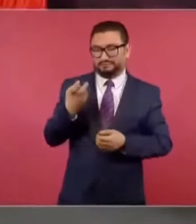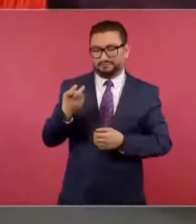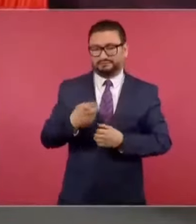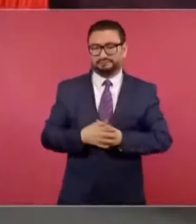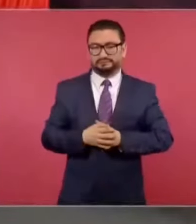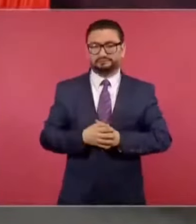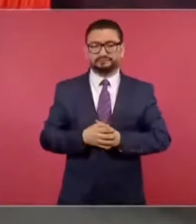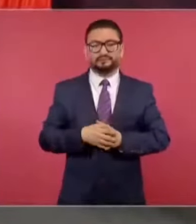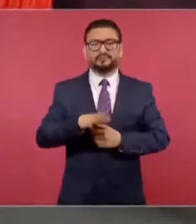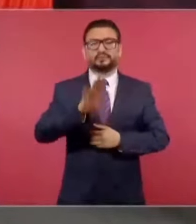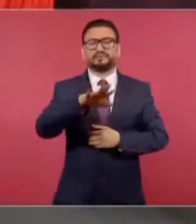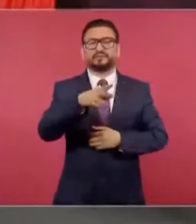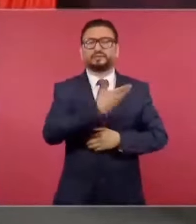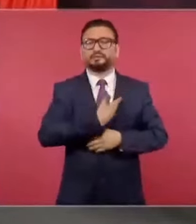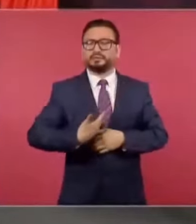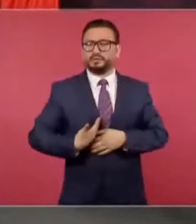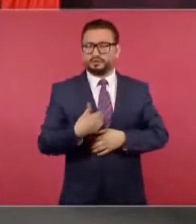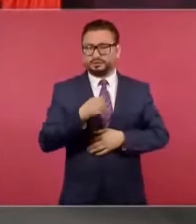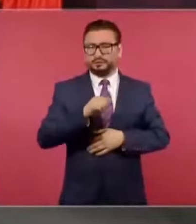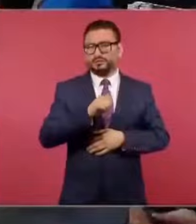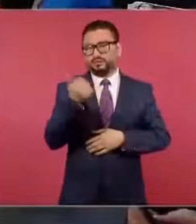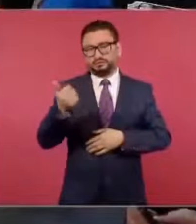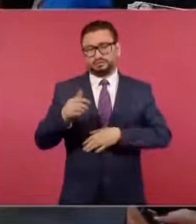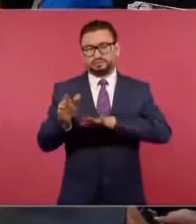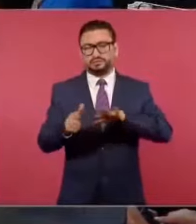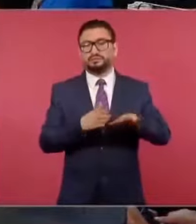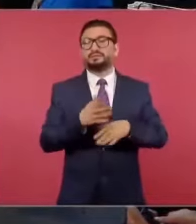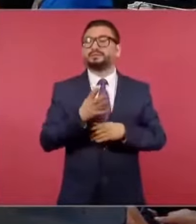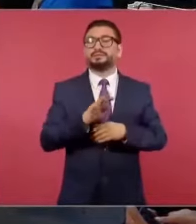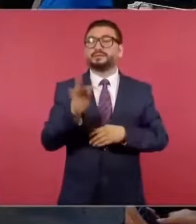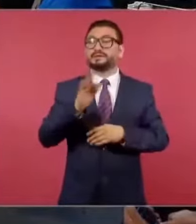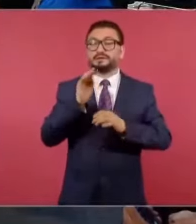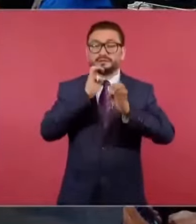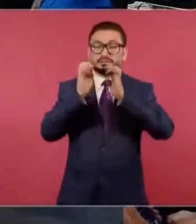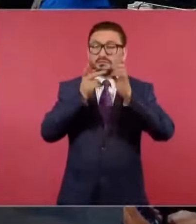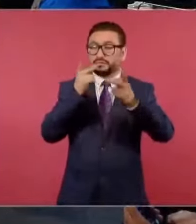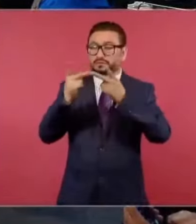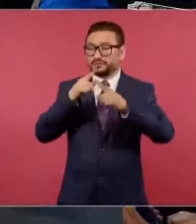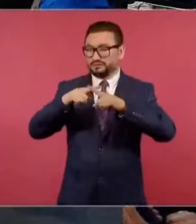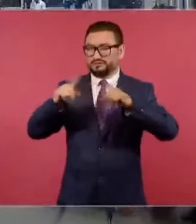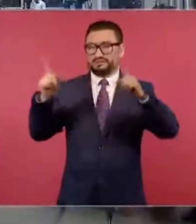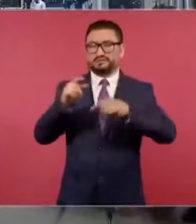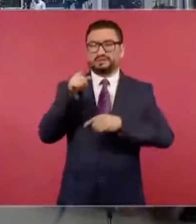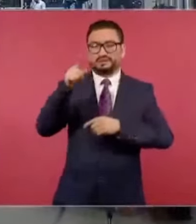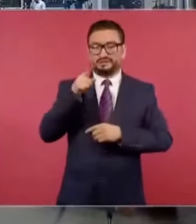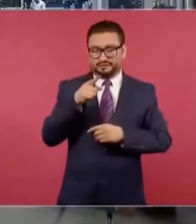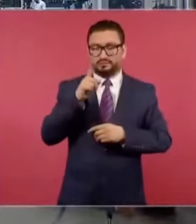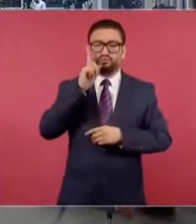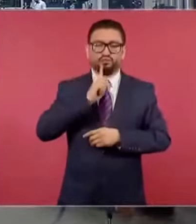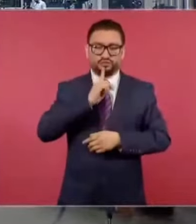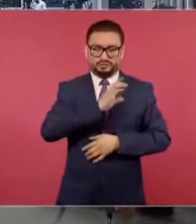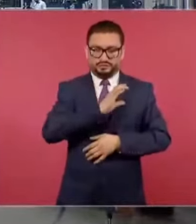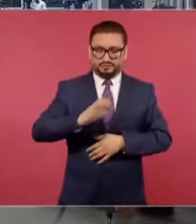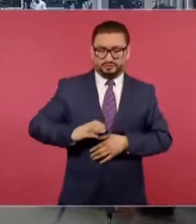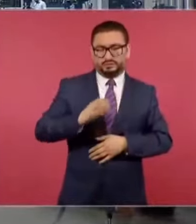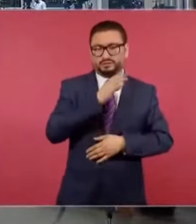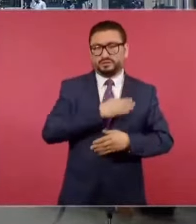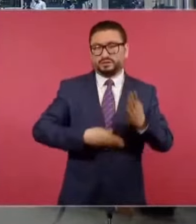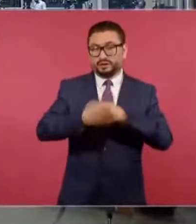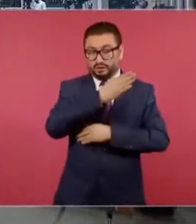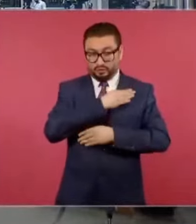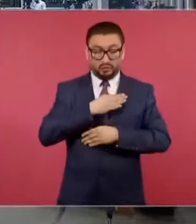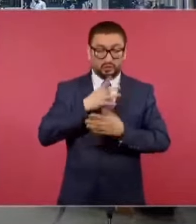Ahora, presidente, por otra parte, si contrario a lo que dicen las encuestas, la candidata Claudia Sheinbaum no resultara ganadora